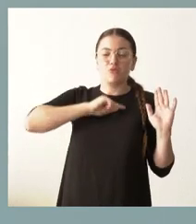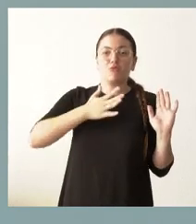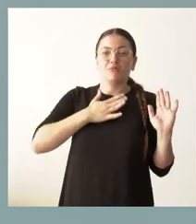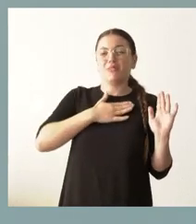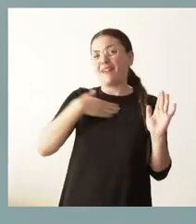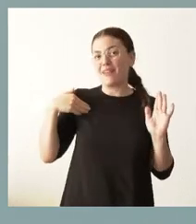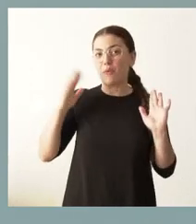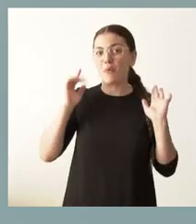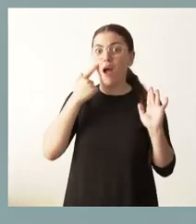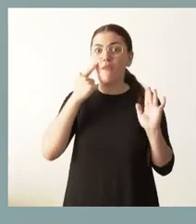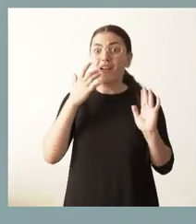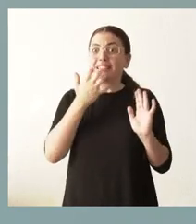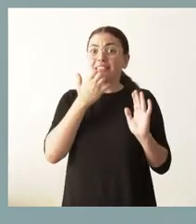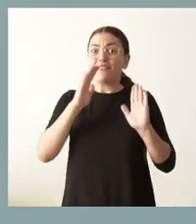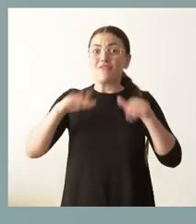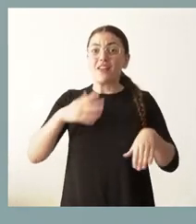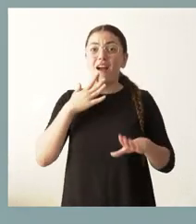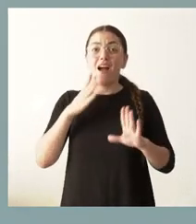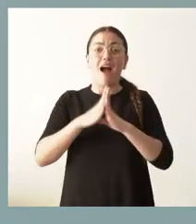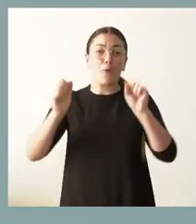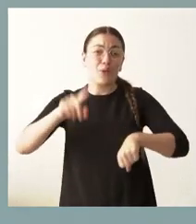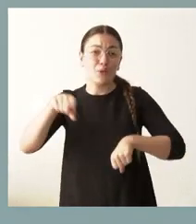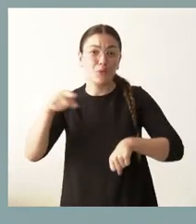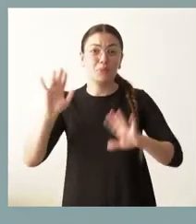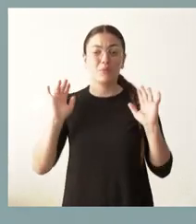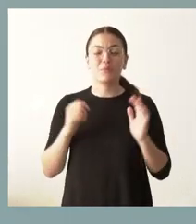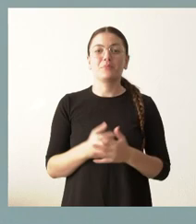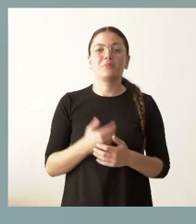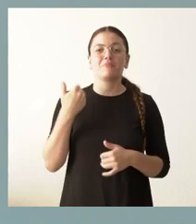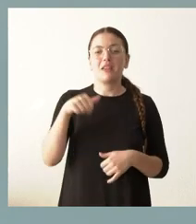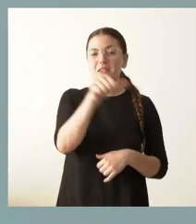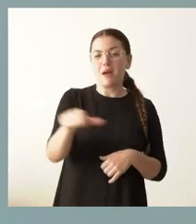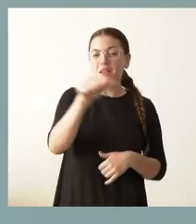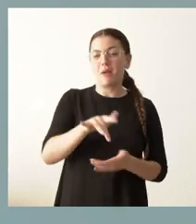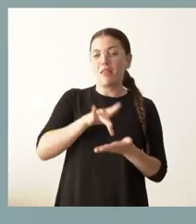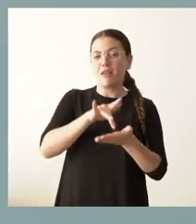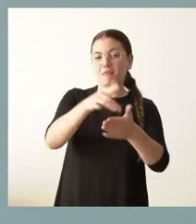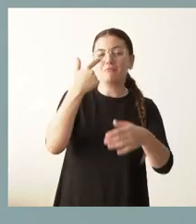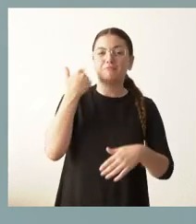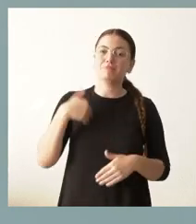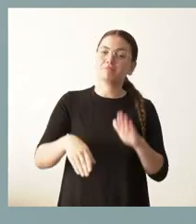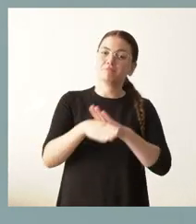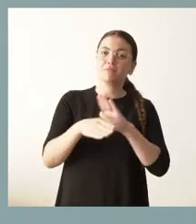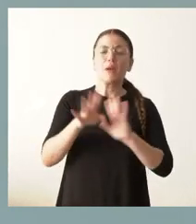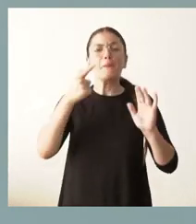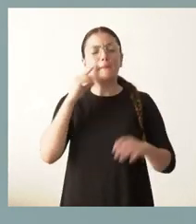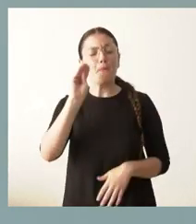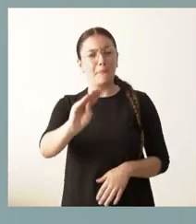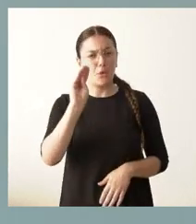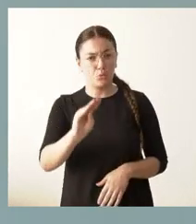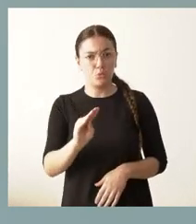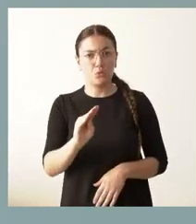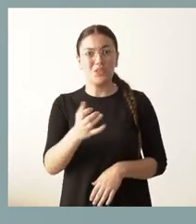esfuerzo para que el acuerdo se produzca y vamos a seguir trabajando en las próximas semanas y en los próximos días en esa dirección. Sí, pero le preguntaba si había